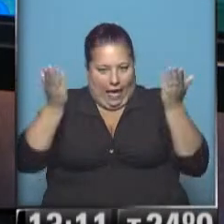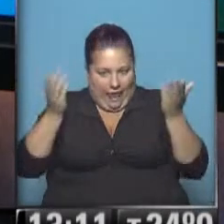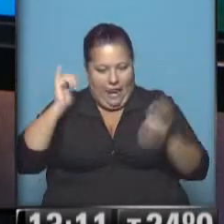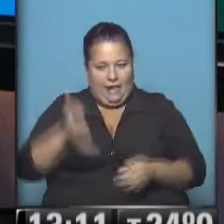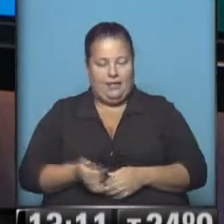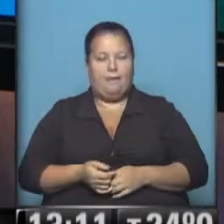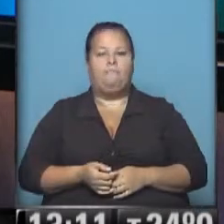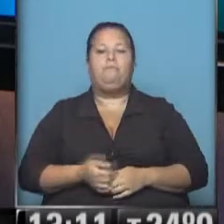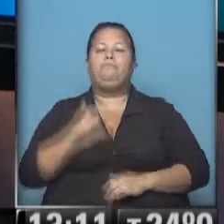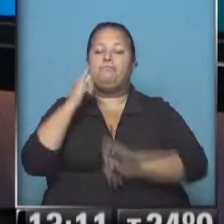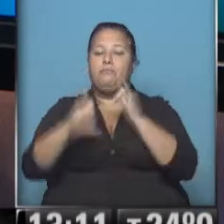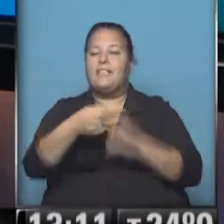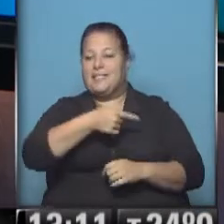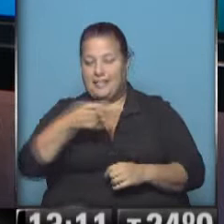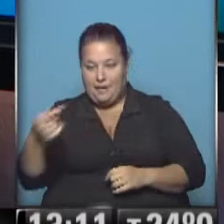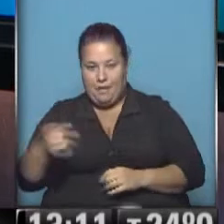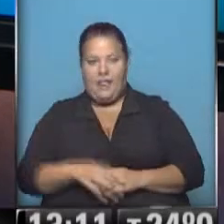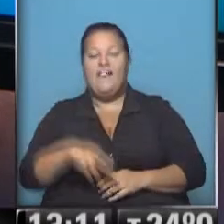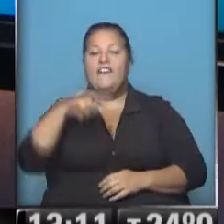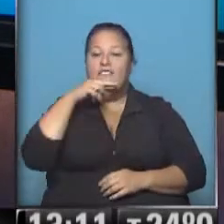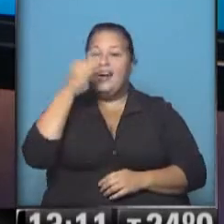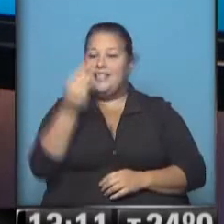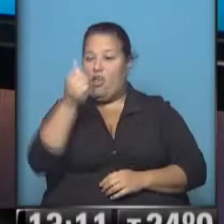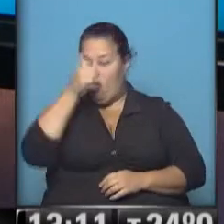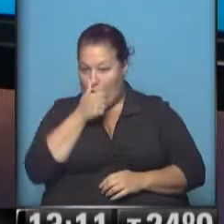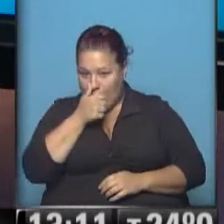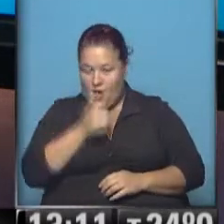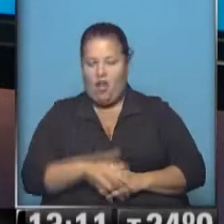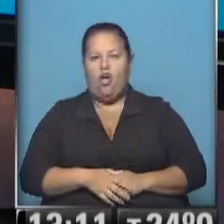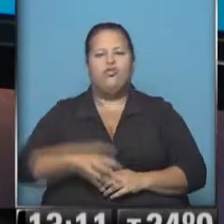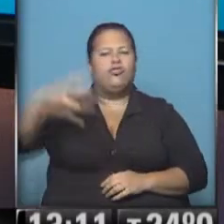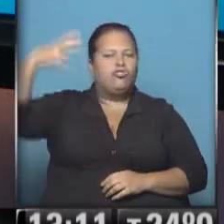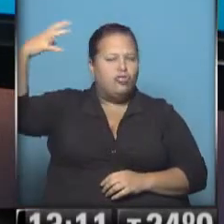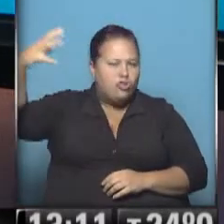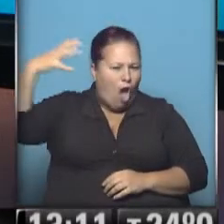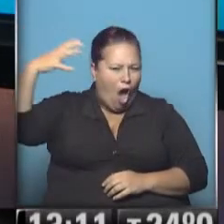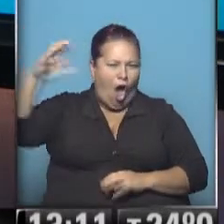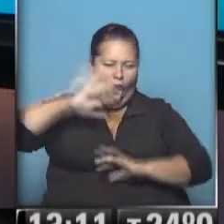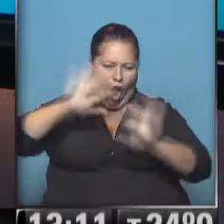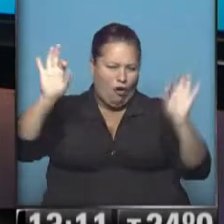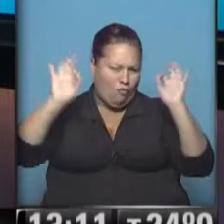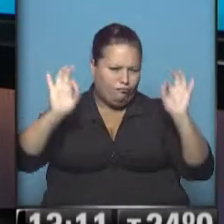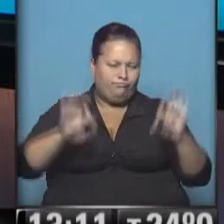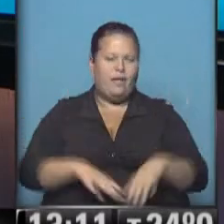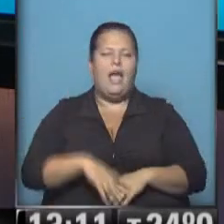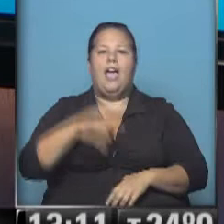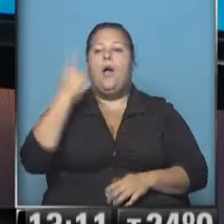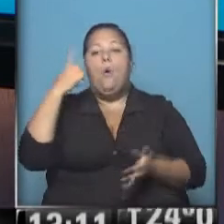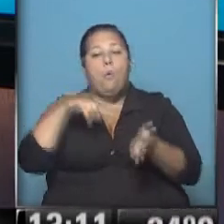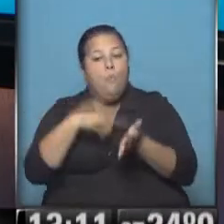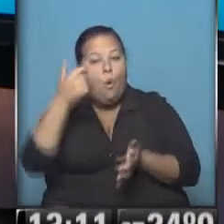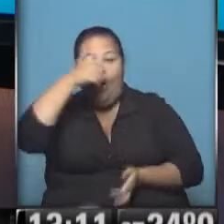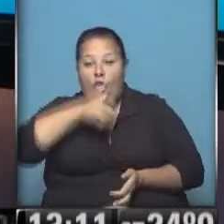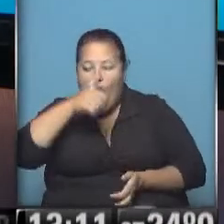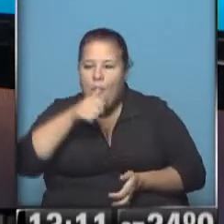ofrecemos el extendido. Viernes, sábado, domingo, solazo, solazo a pleno, excepto ya el